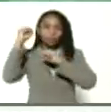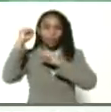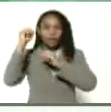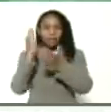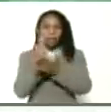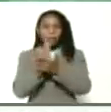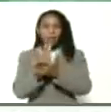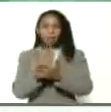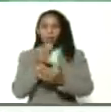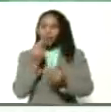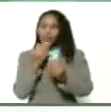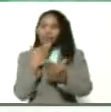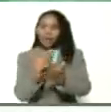gracias que Dios los bendiga gracias gracias gracias gracias gracias gracias gracias